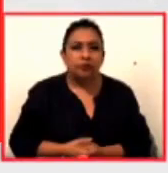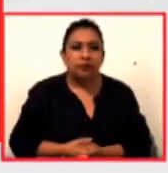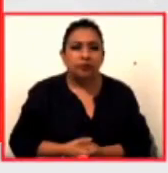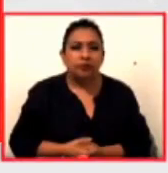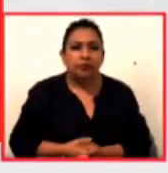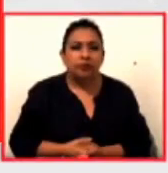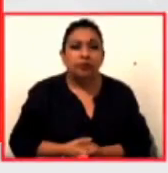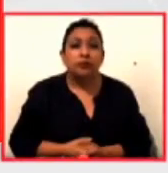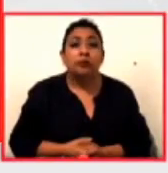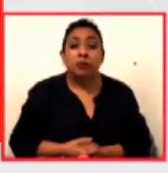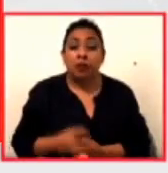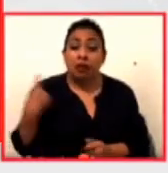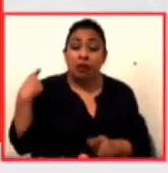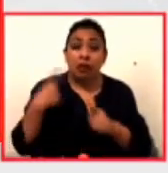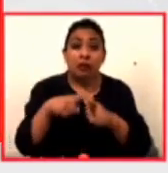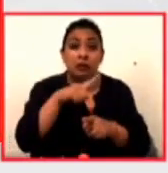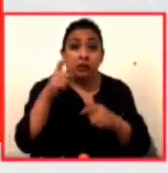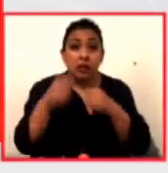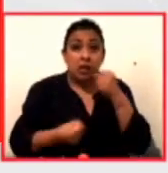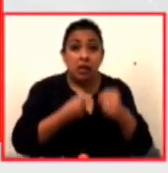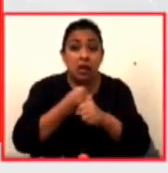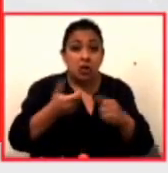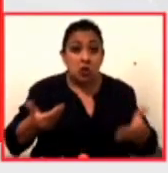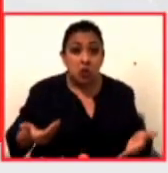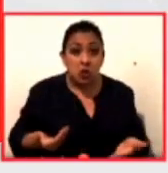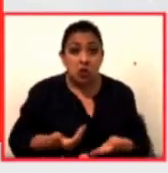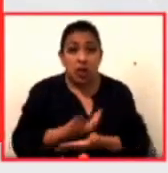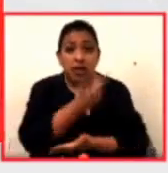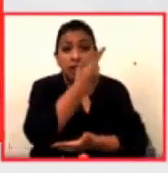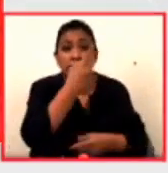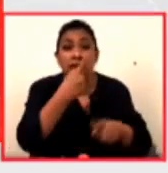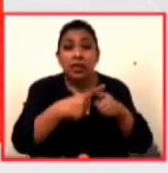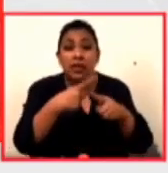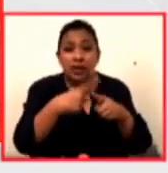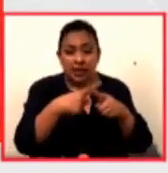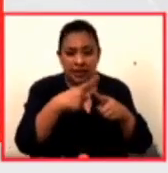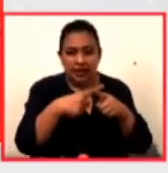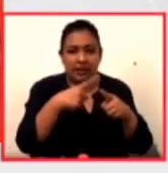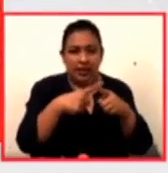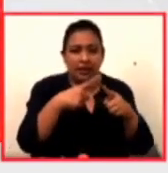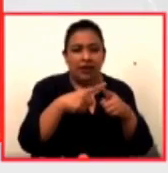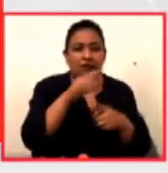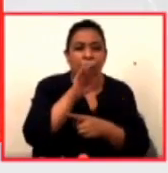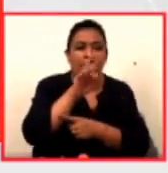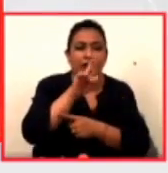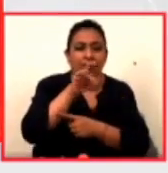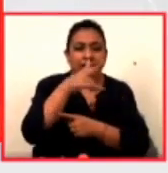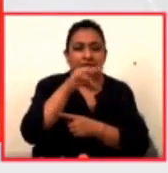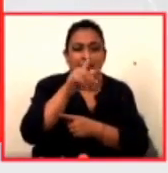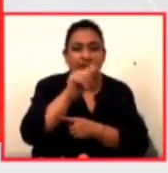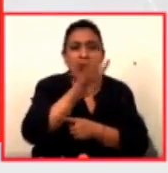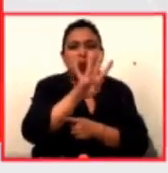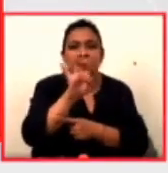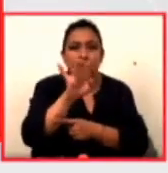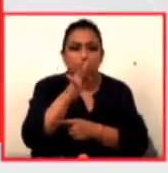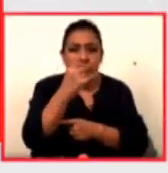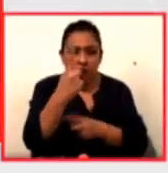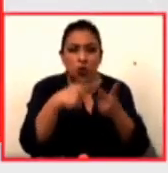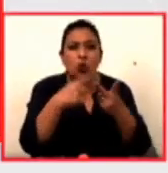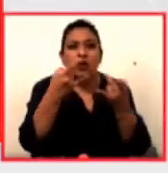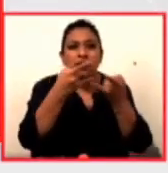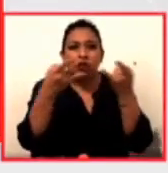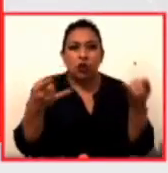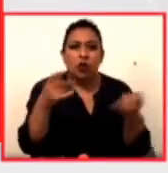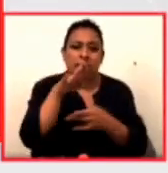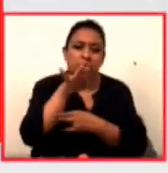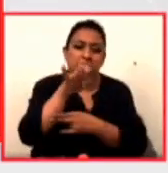A un centenar del nacimiento del autor de las obras maestras Fahrenheit 451 y crónicas marcianas, la cátedra